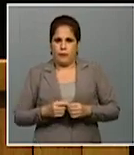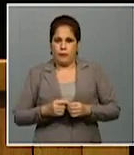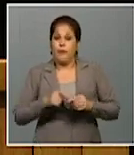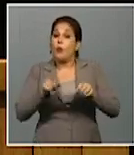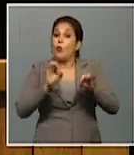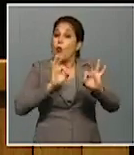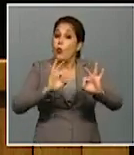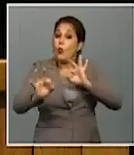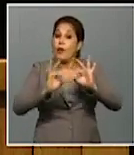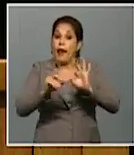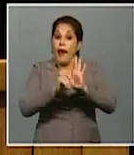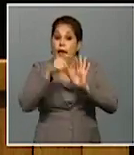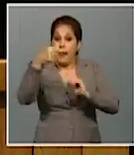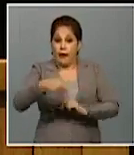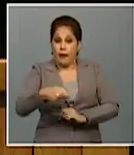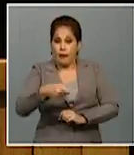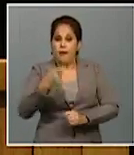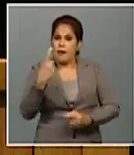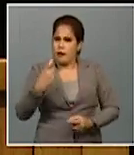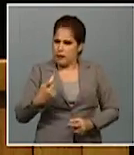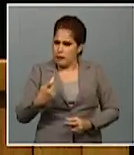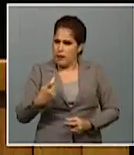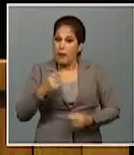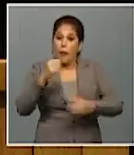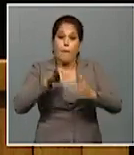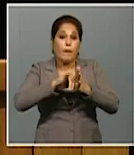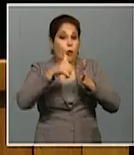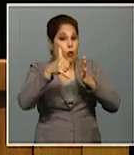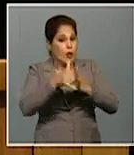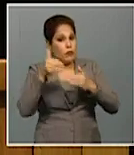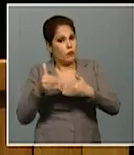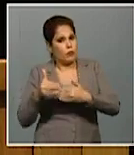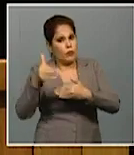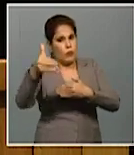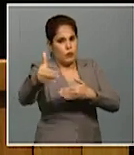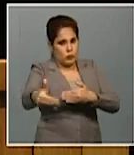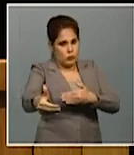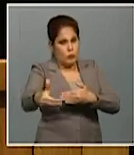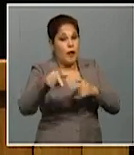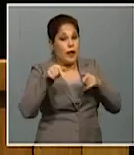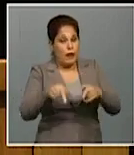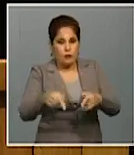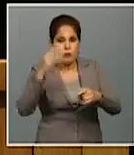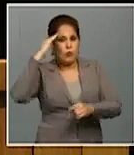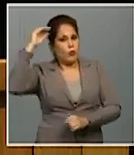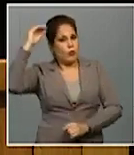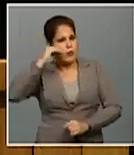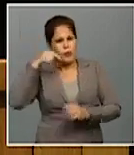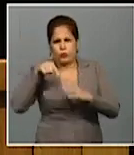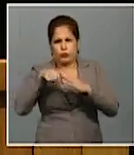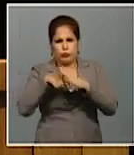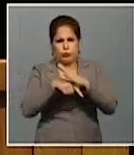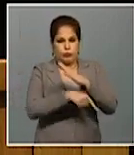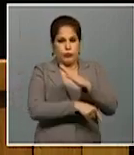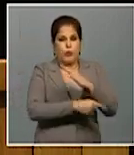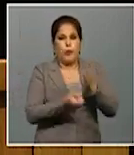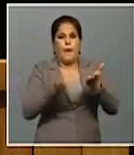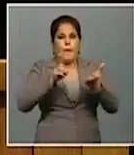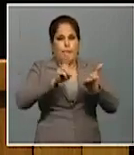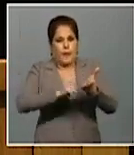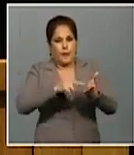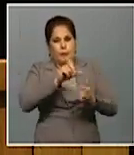Preservar la legitimidad necesaria para que el proyecto siga avanzando, parte del conocimiento profundo de sus